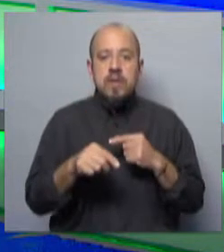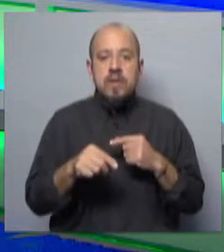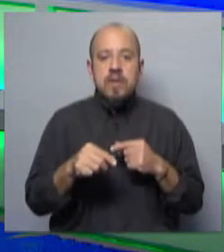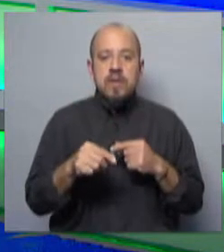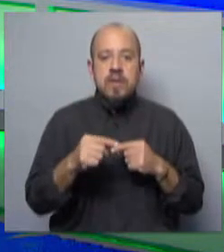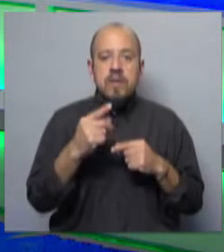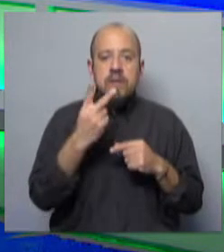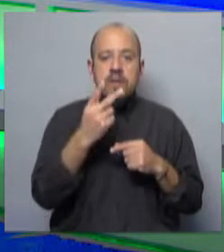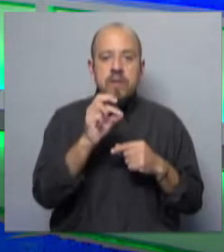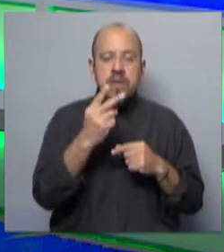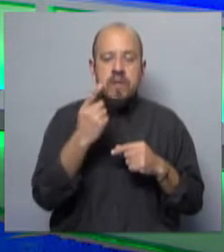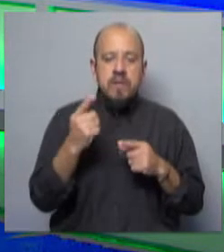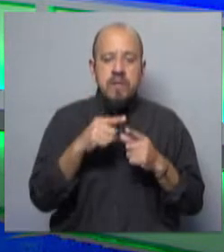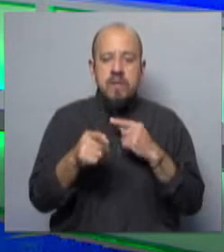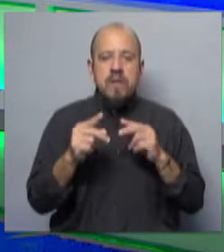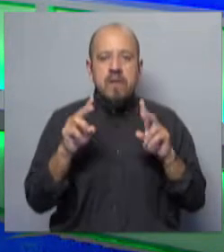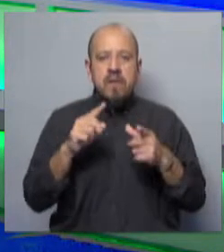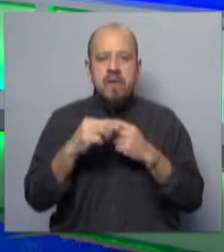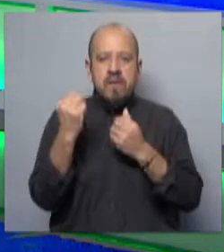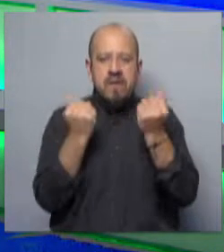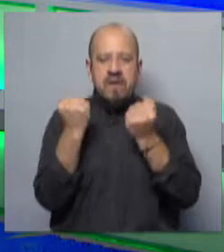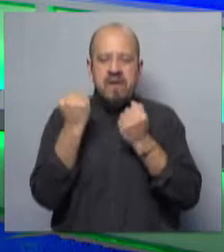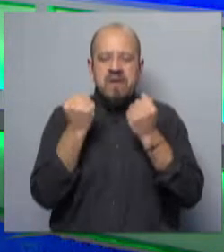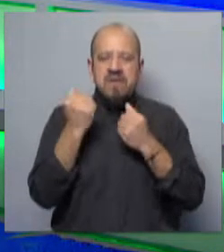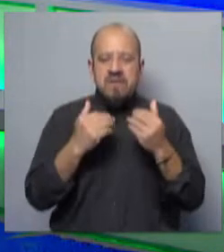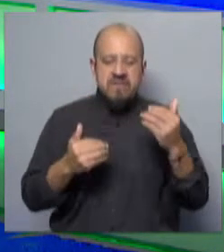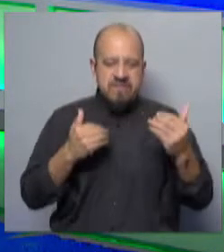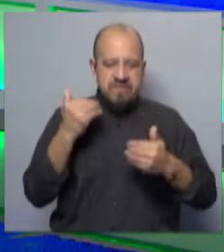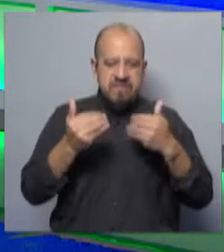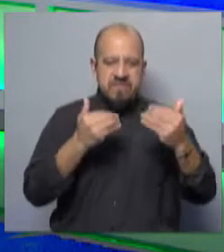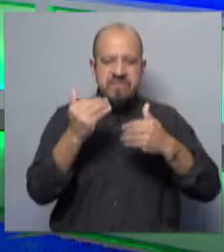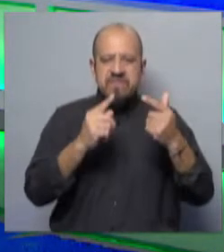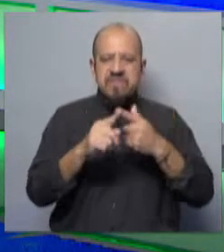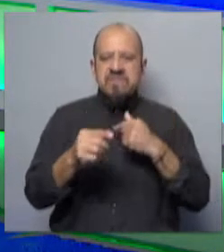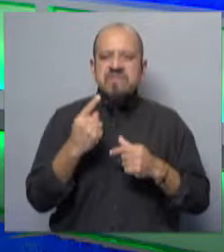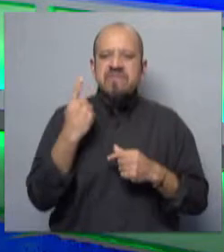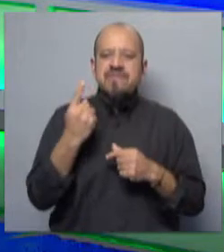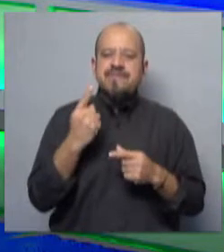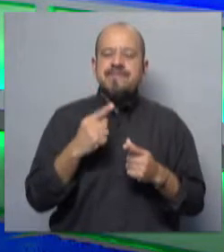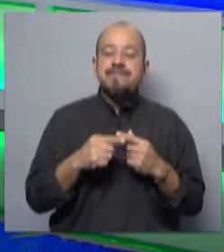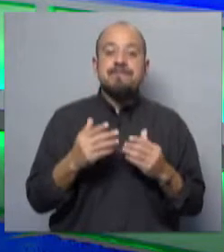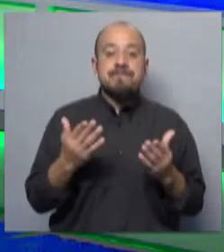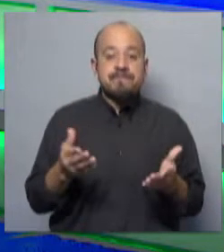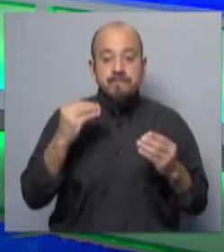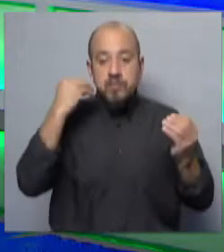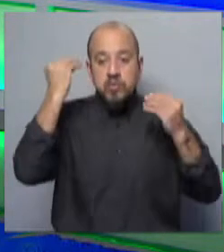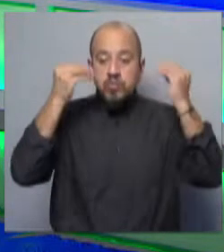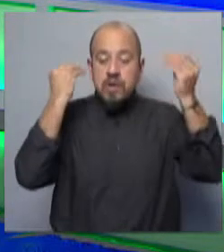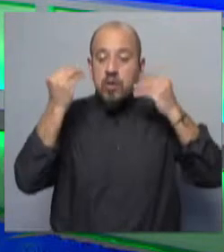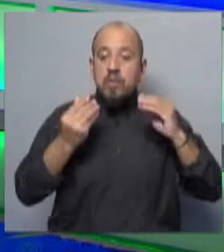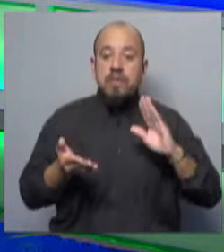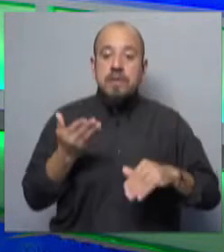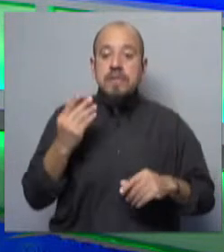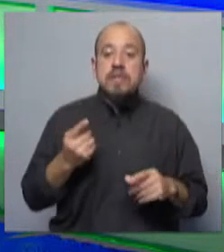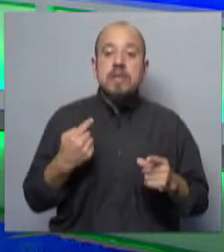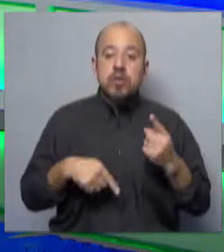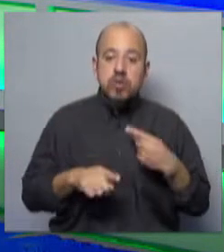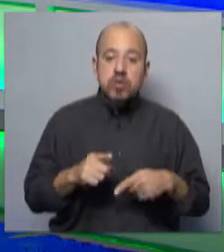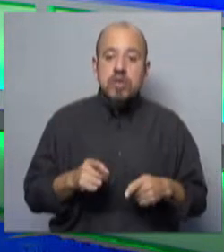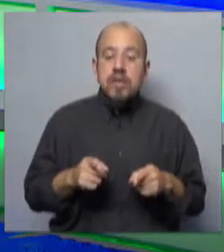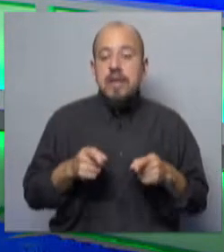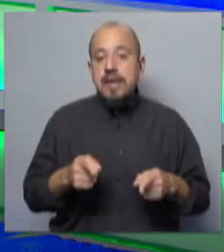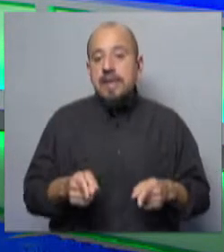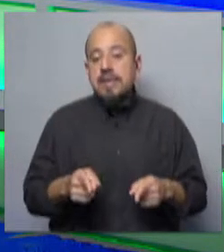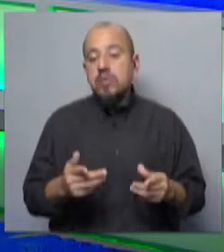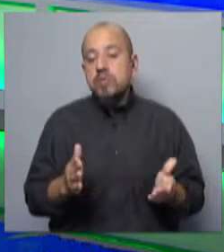2021 en adelante, las cuestiones económicas han sido las que generaron mayor preocupación y, por lo tanto, de alguna forma,